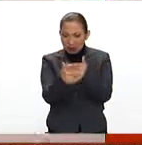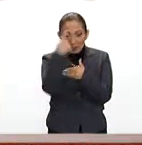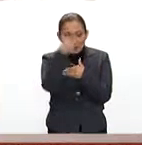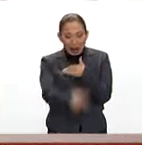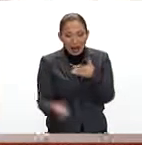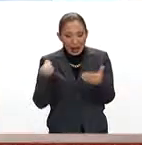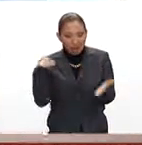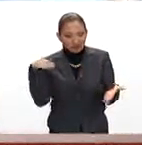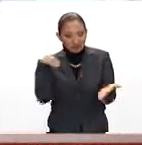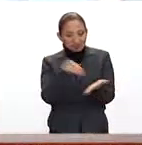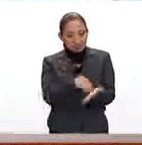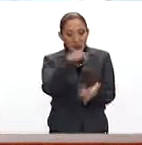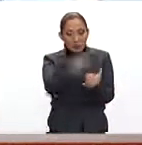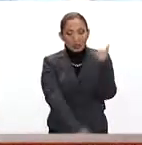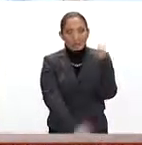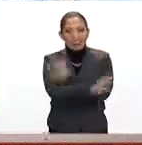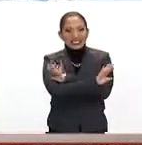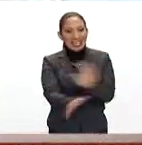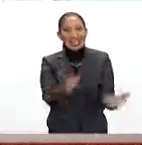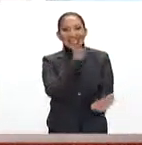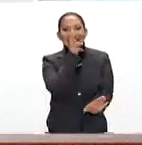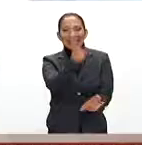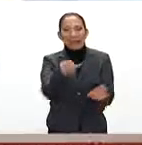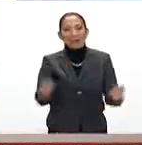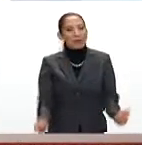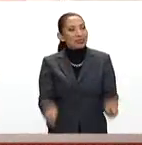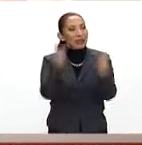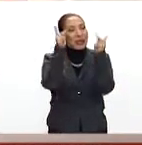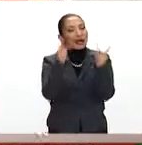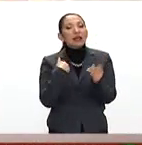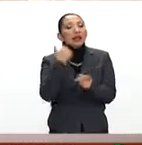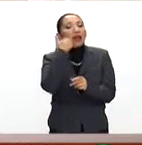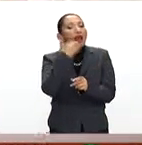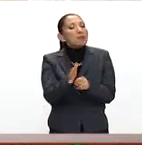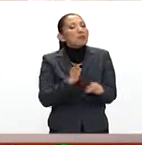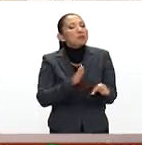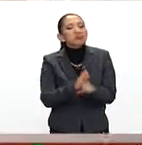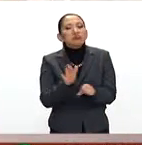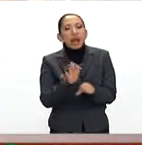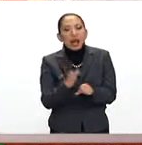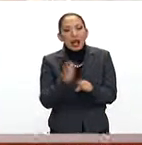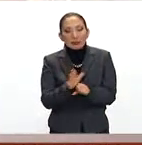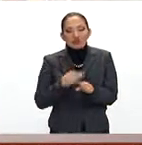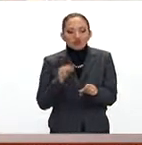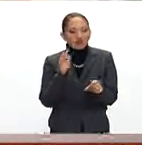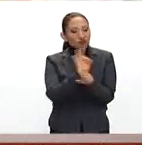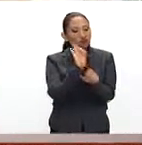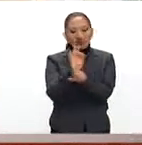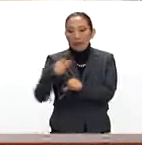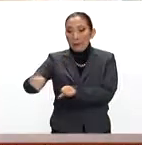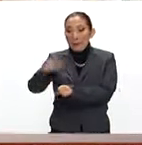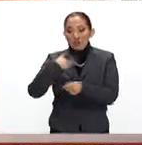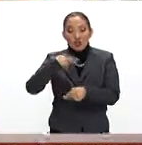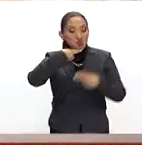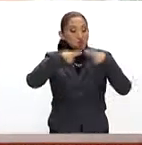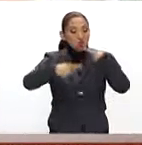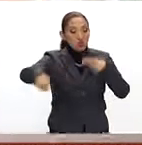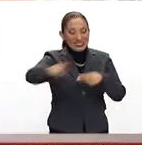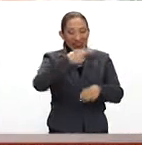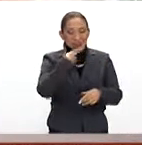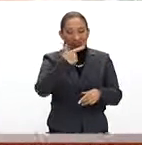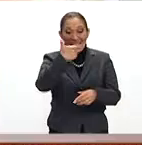¿Y ustedes? Pues muy bien también, gusto que estés con nosotros y que nos narres tu experiencia, Jennifer, y nos